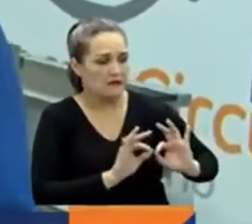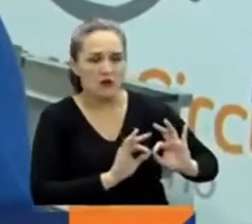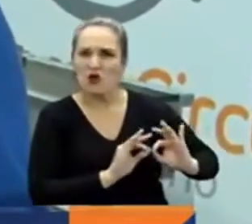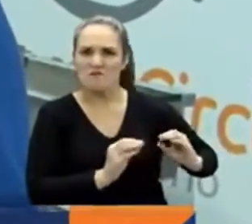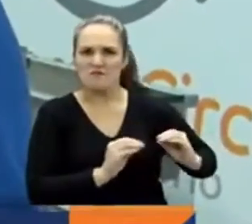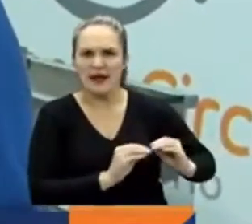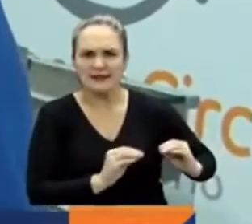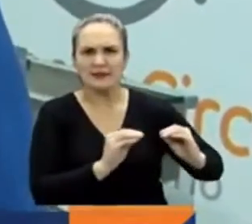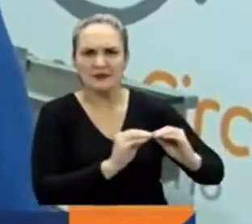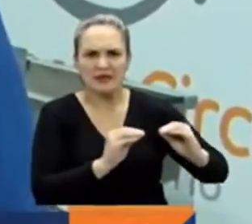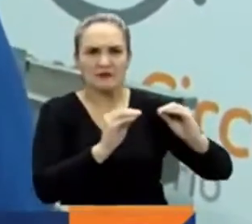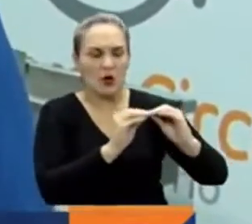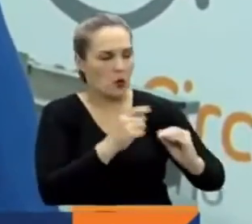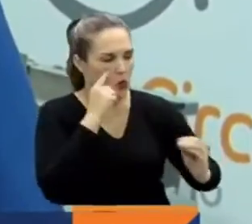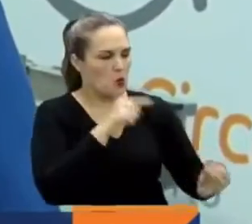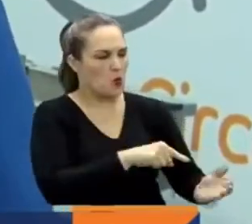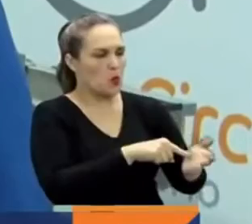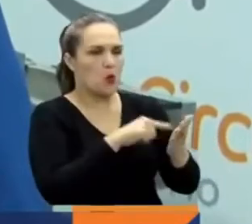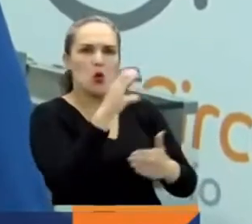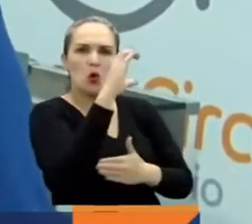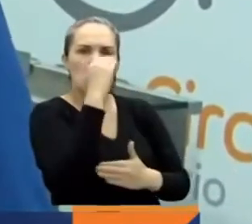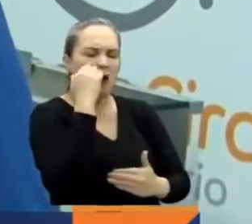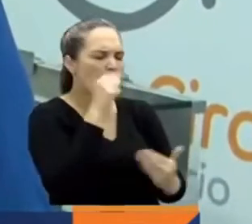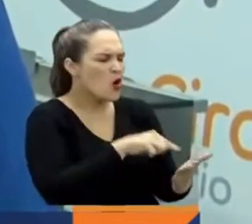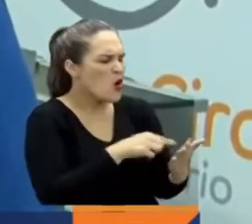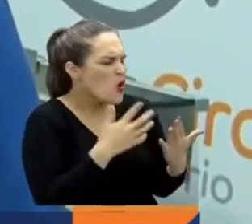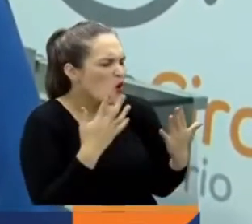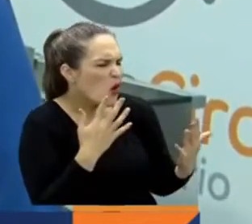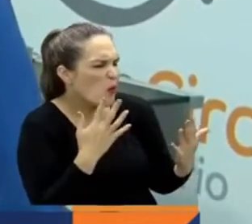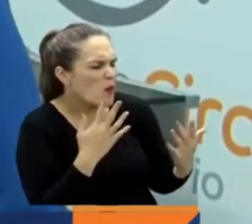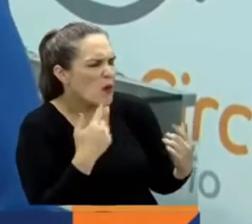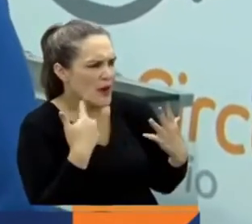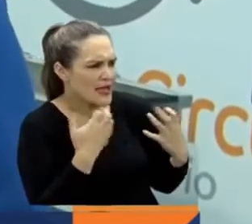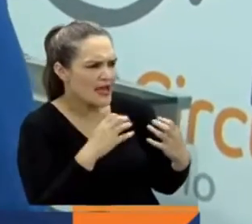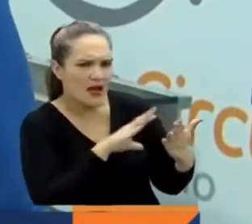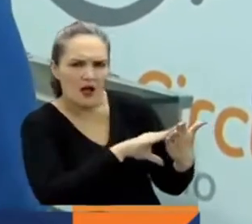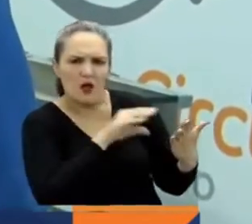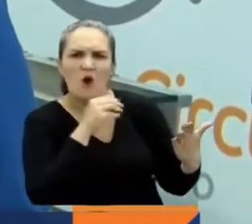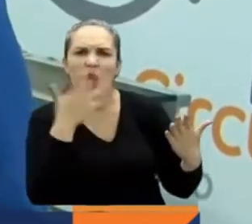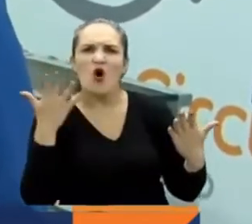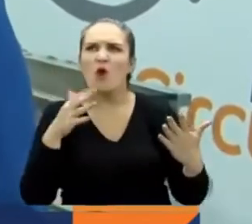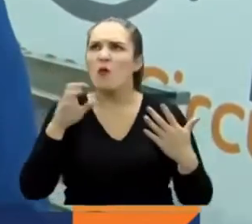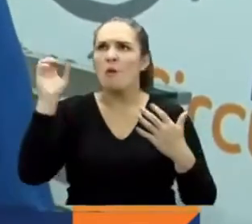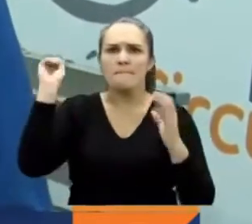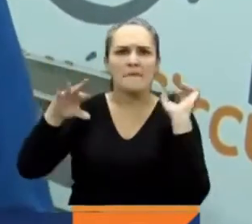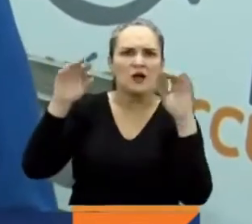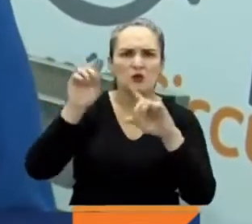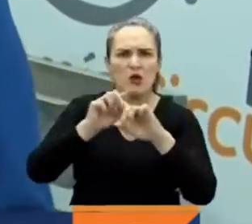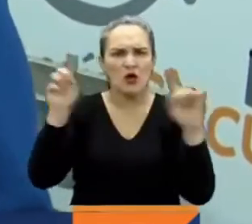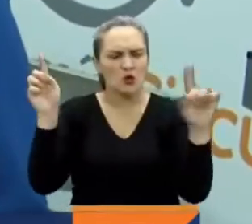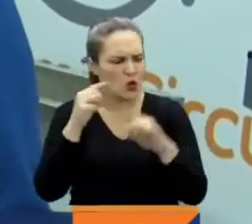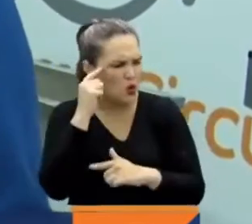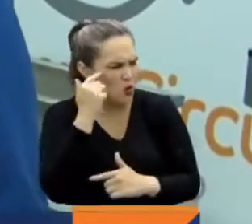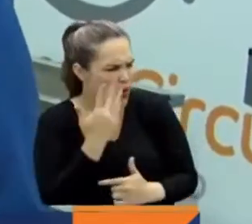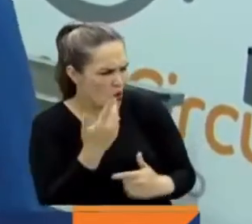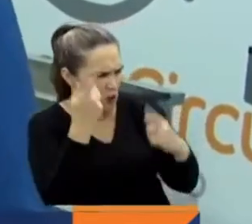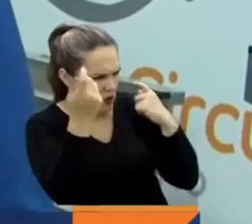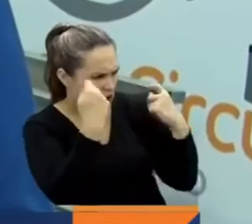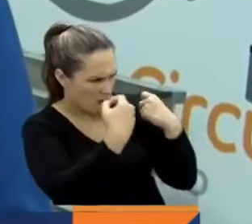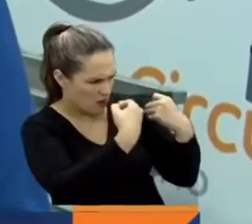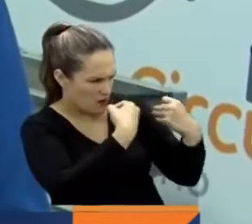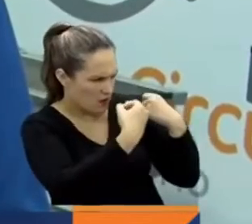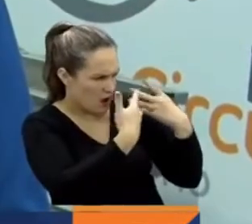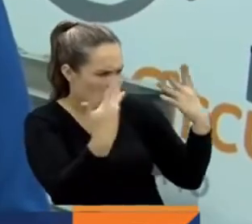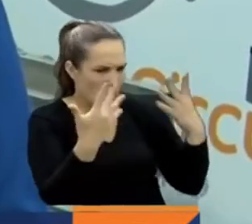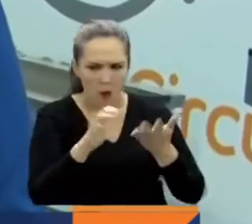también está pensando cómo podemos nosotros evitar basura, cómo podemos generar nuevas estrategias con